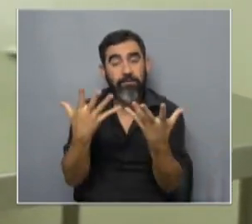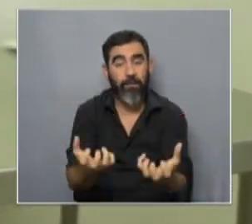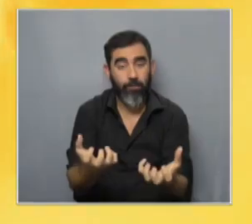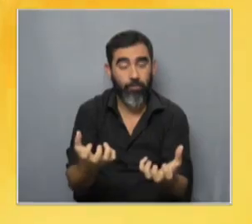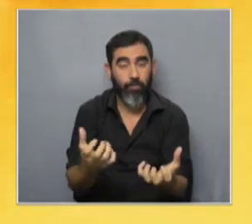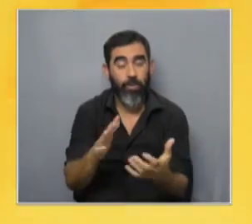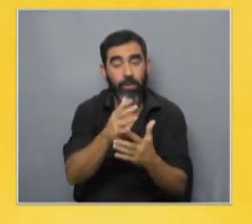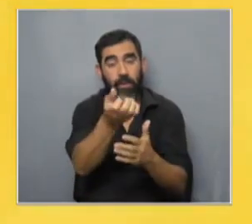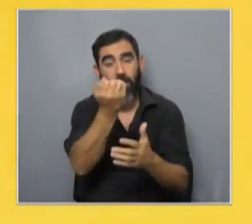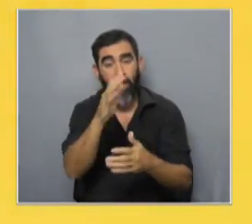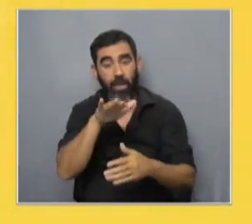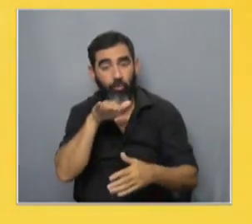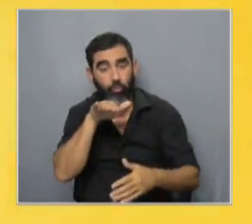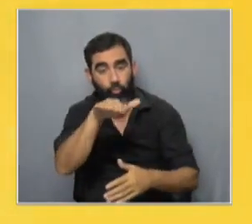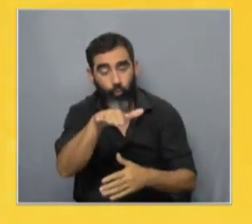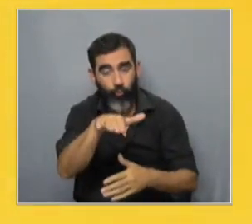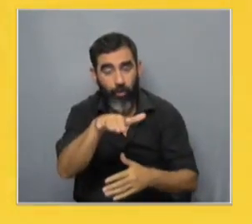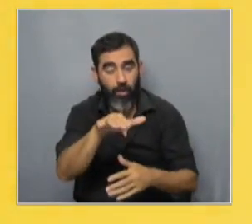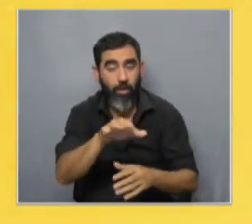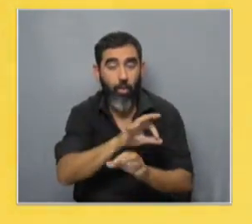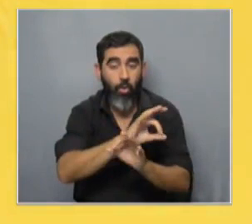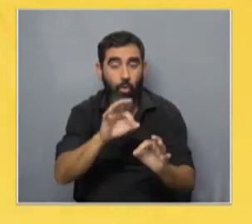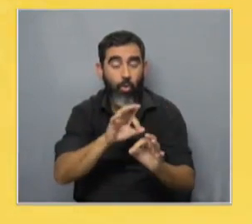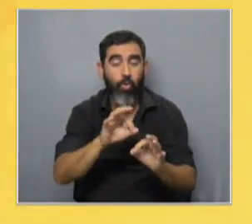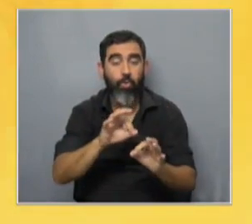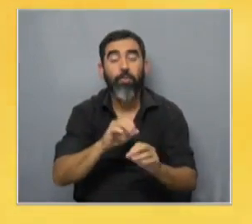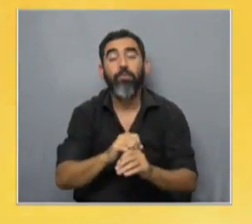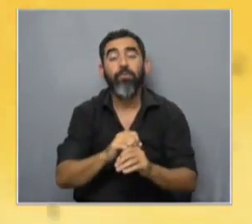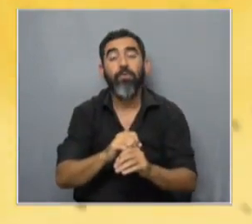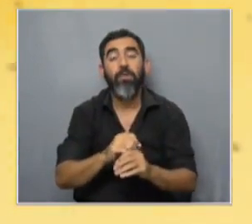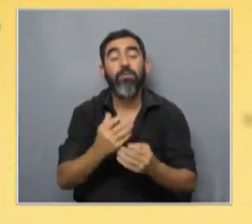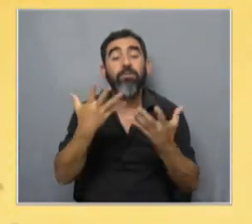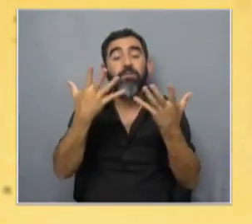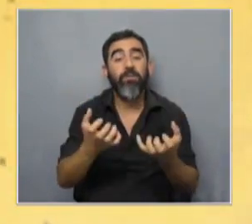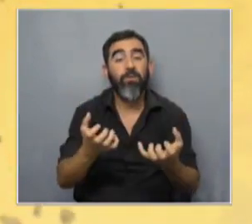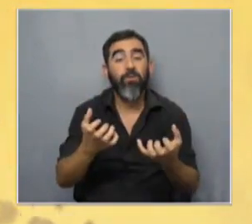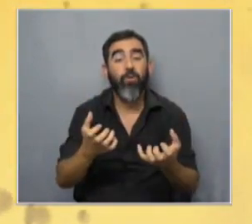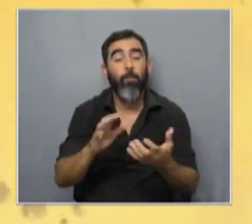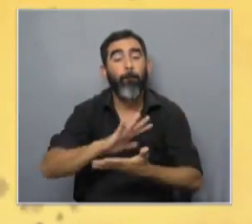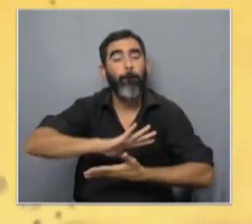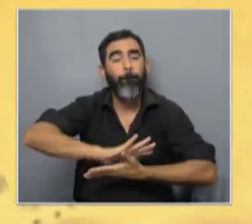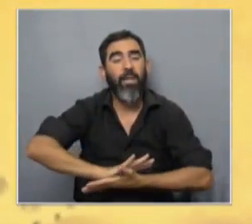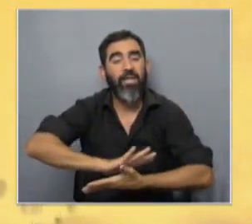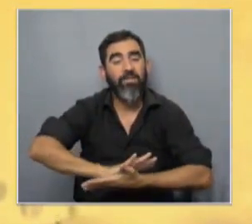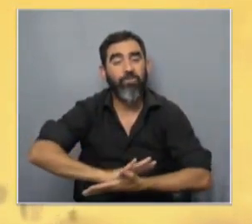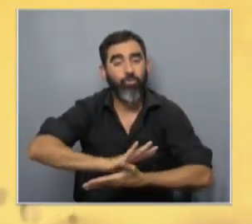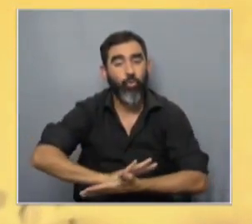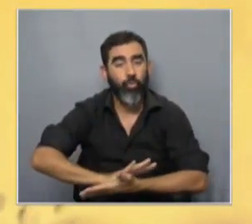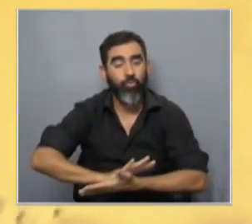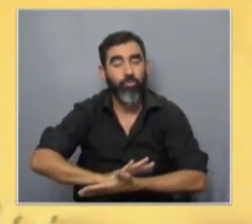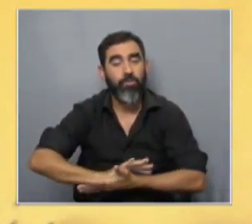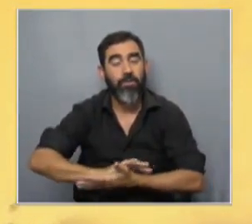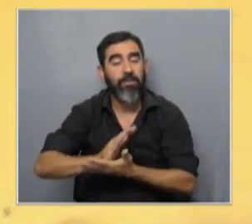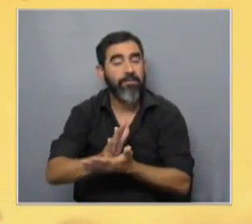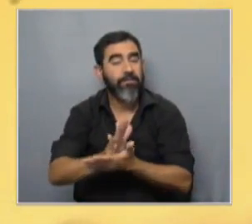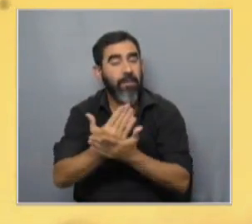sean estufas de secado de lecho de lecho fijo o en un secador doble cono a presión reducida que eso es lo que hace es